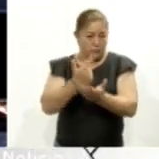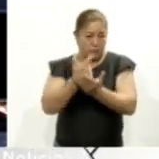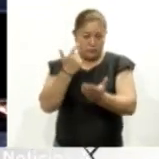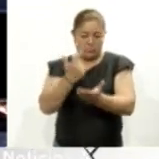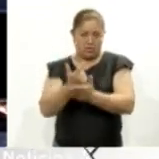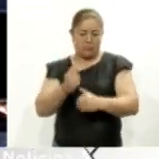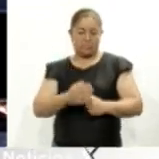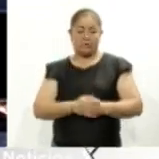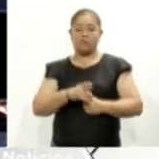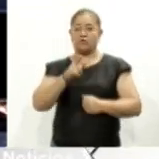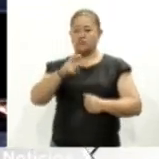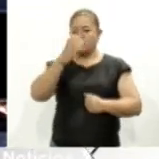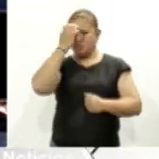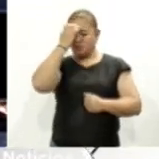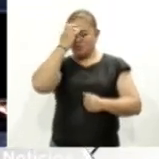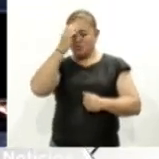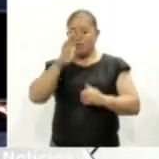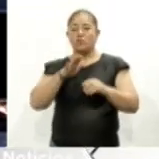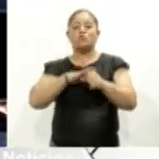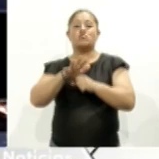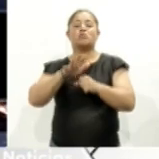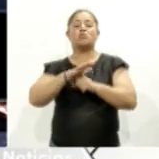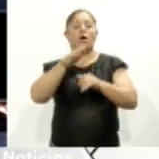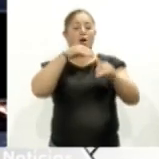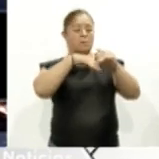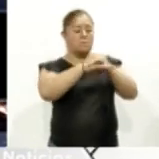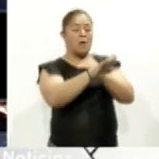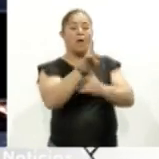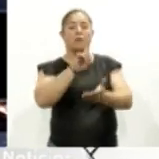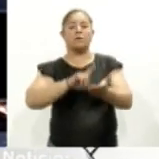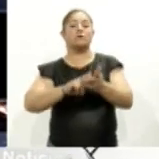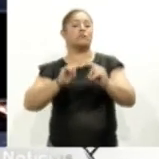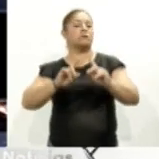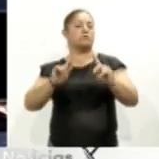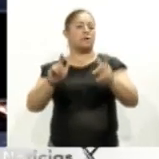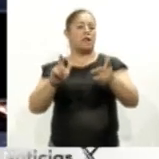usted cuáles son los albergues que operan aquí en la entidad? Aquí se los presentamos.